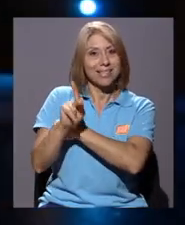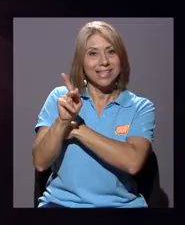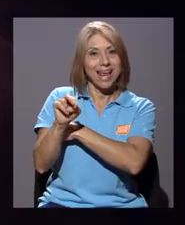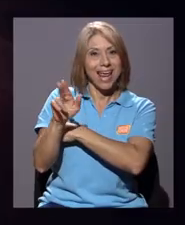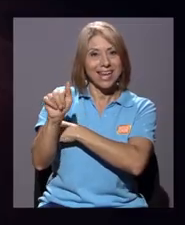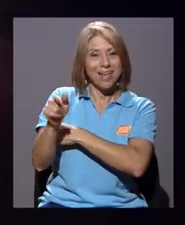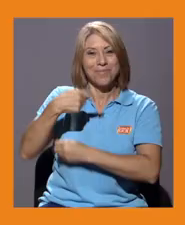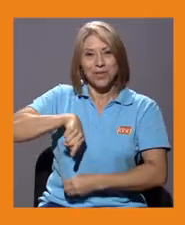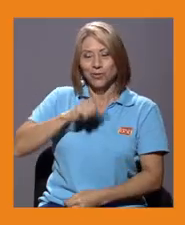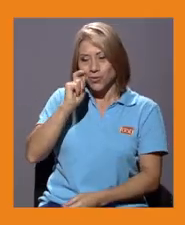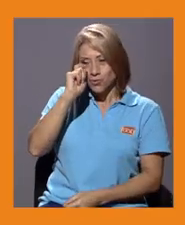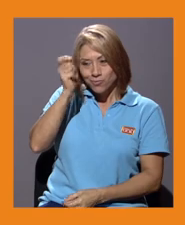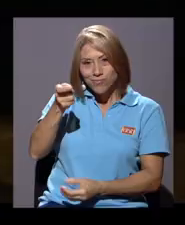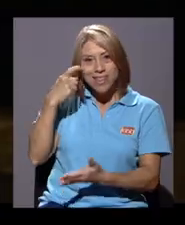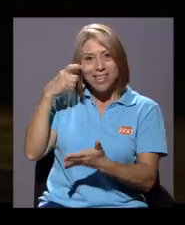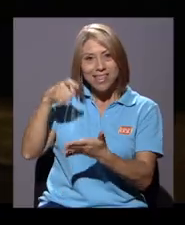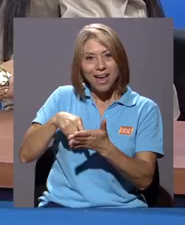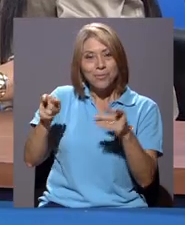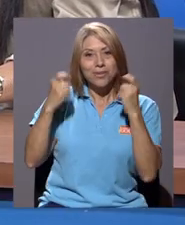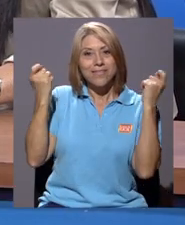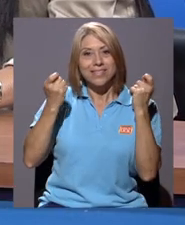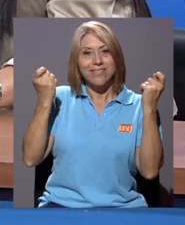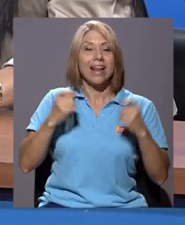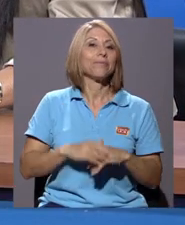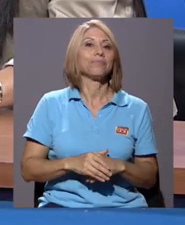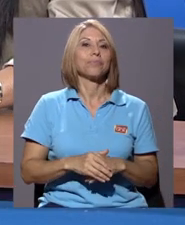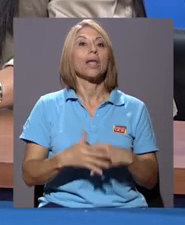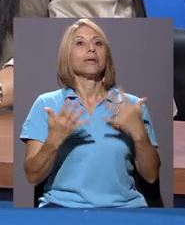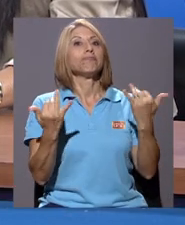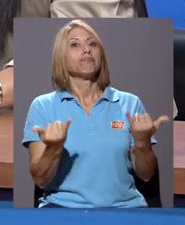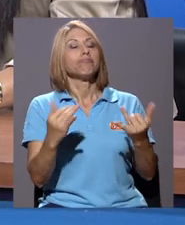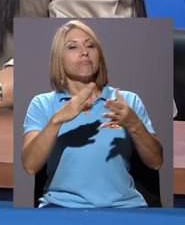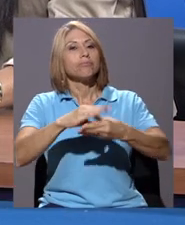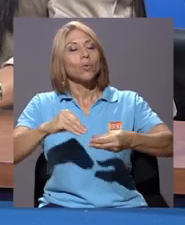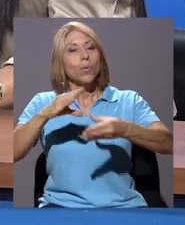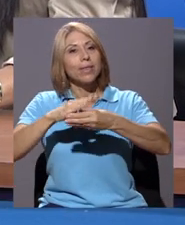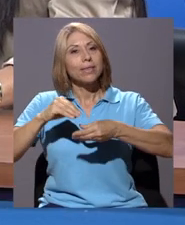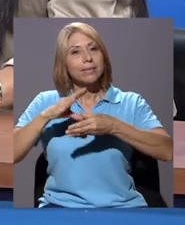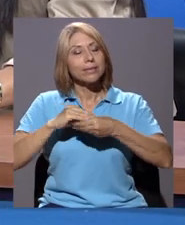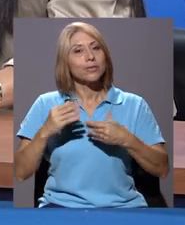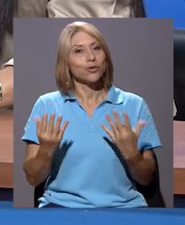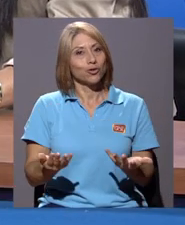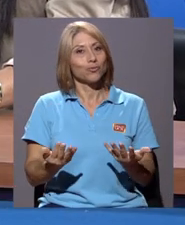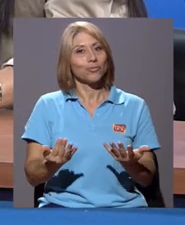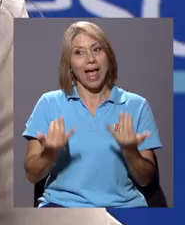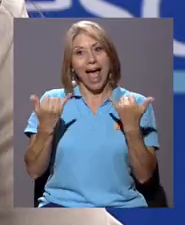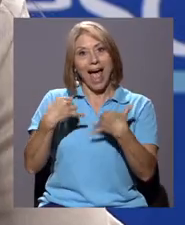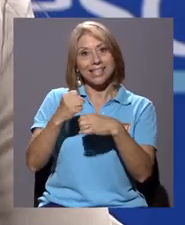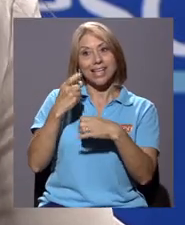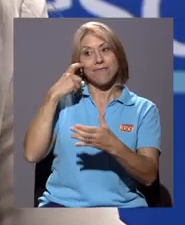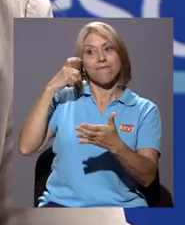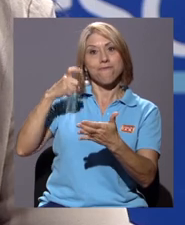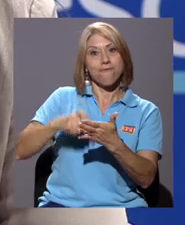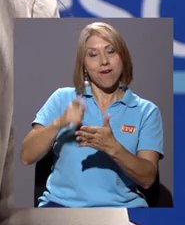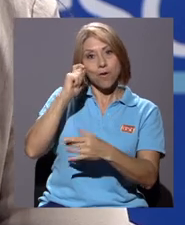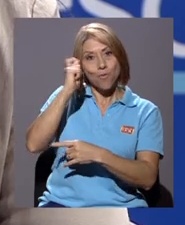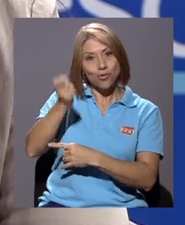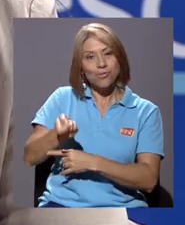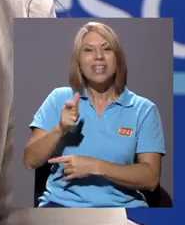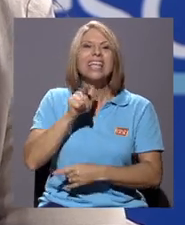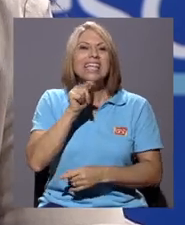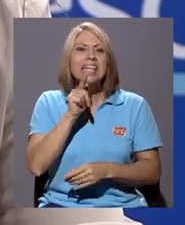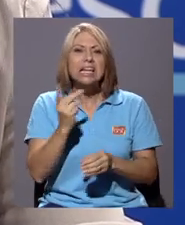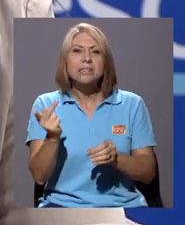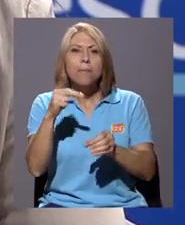al festival. Claro, doña Carolina, ahora cuéntenos, aparte de tener este dedicado, ¿quiénes van a participar?